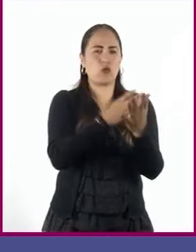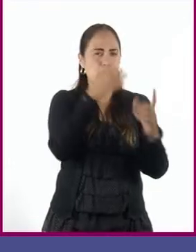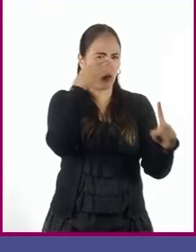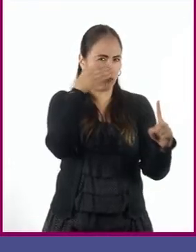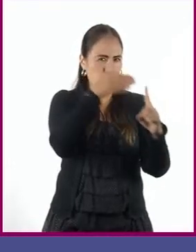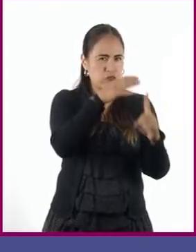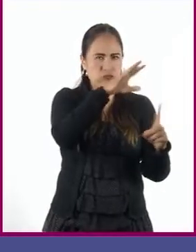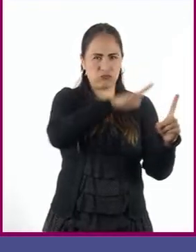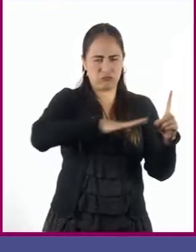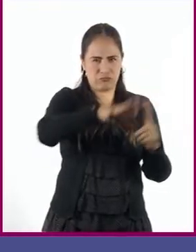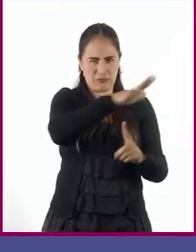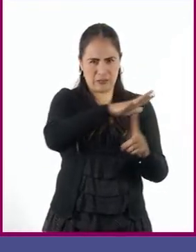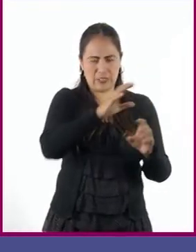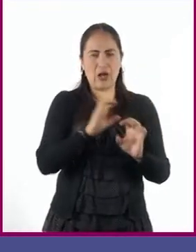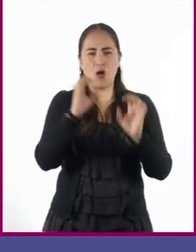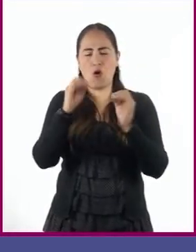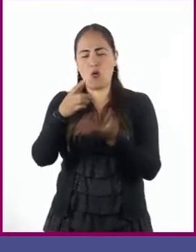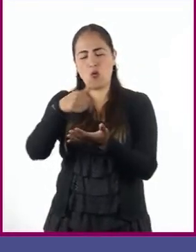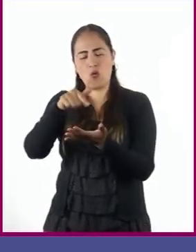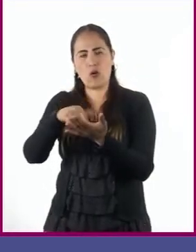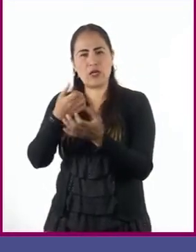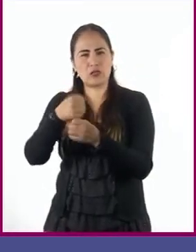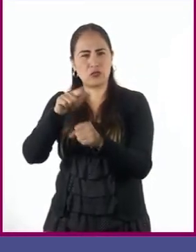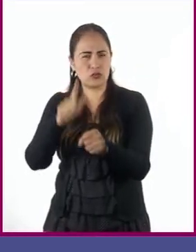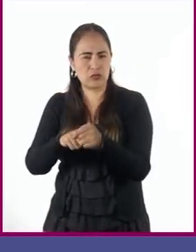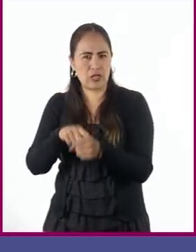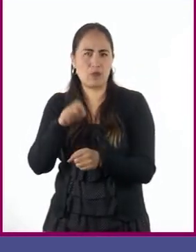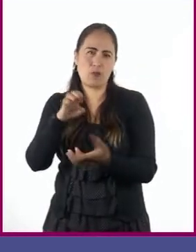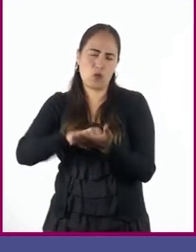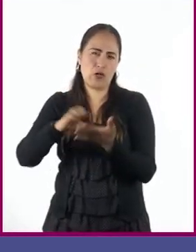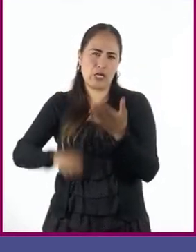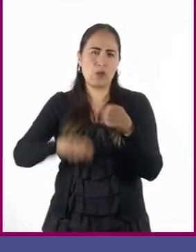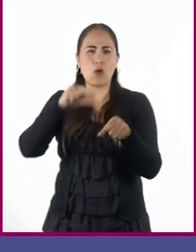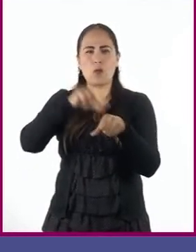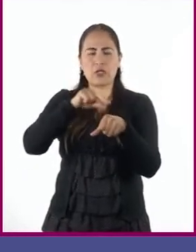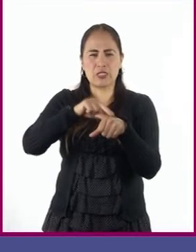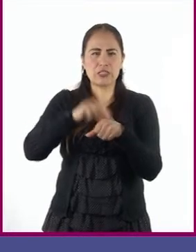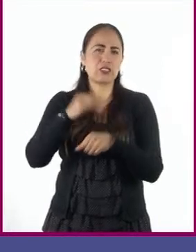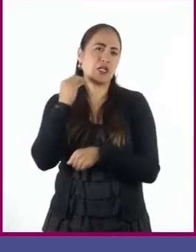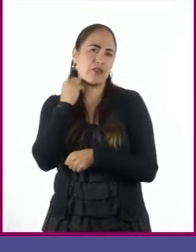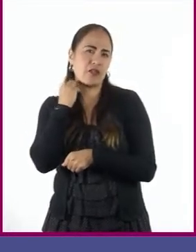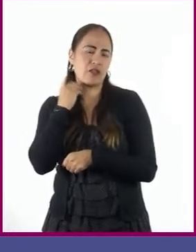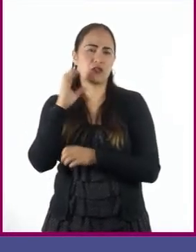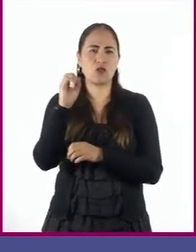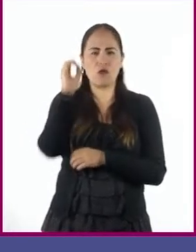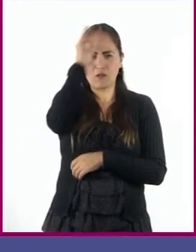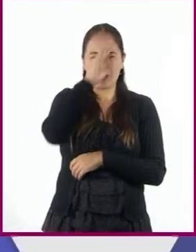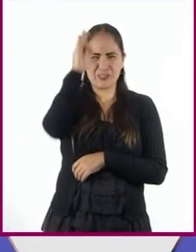conocimiento o en un espacio social determinado, como la medicina, el derecho o la filosofía.